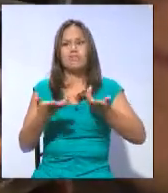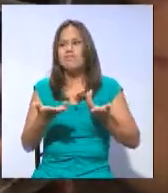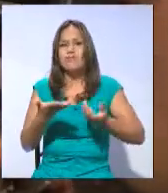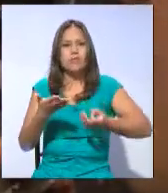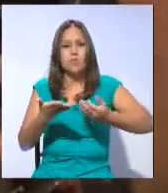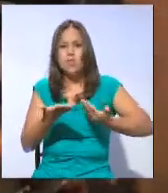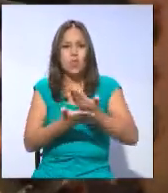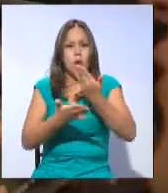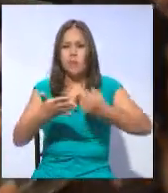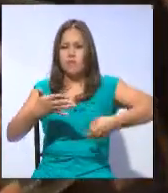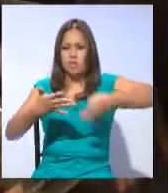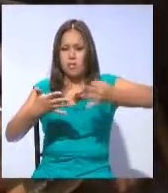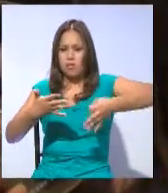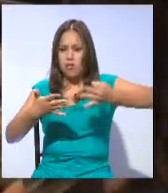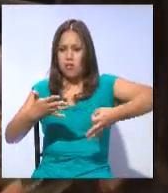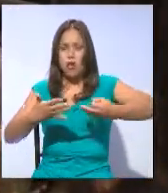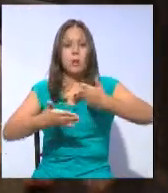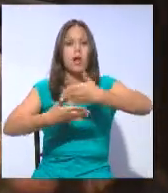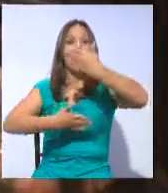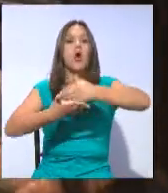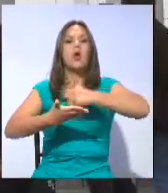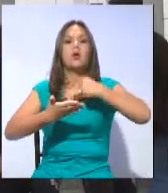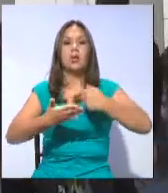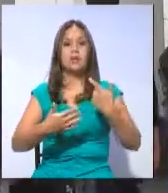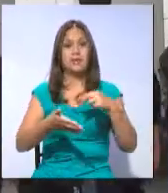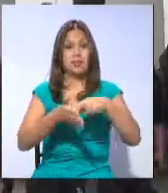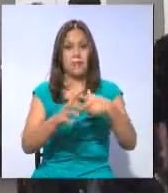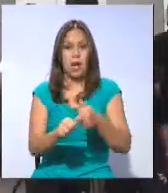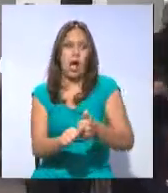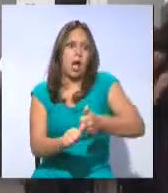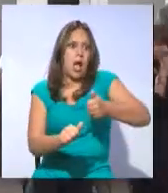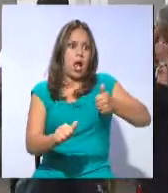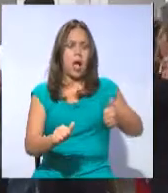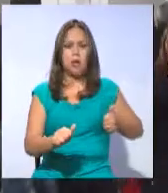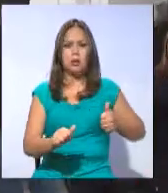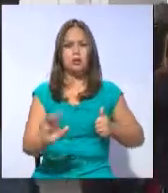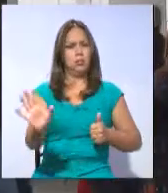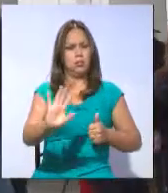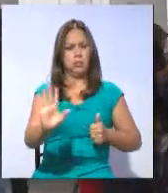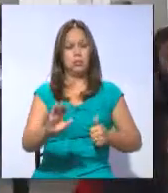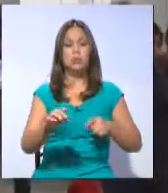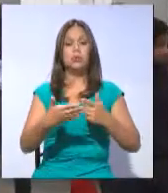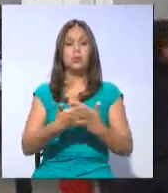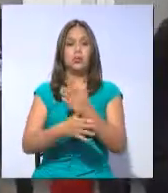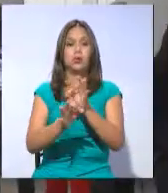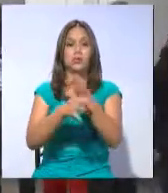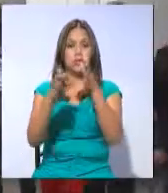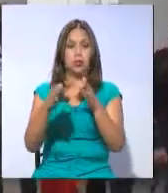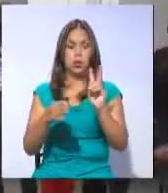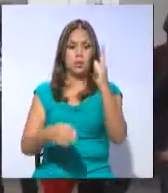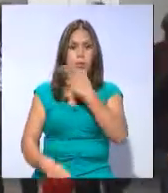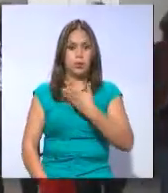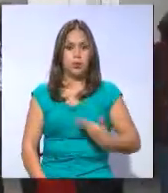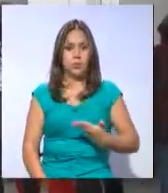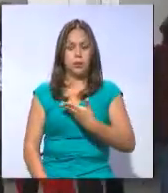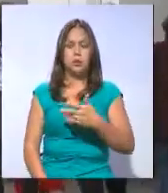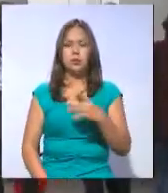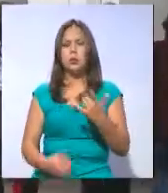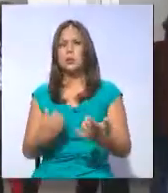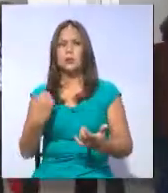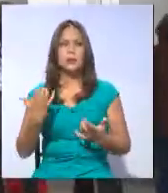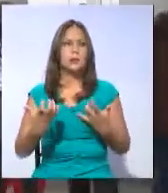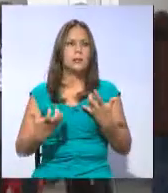contratación no significa regresar a la tercerización. La desvinculación de varios funcionarios de la vicepresidencia también generó